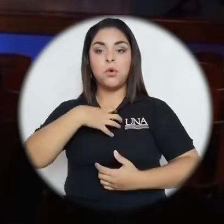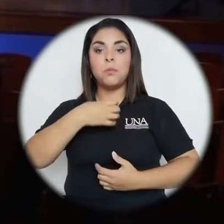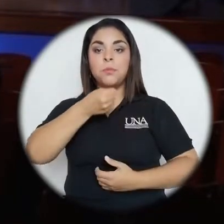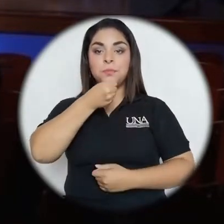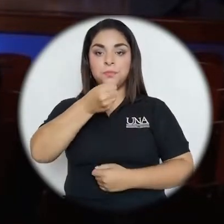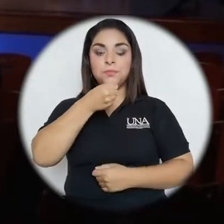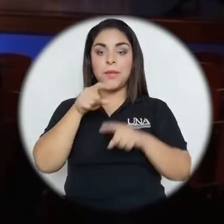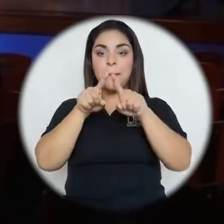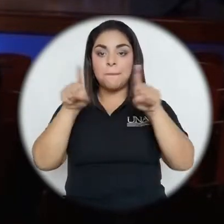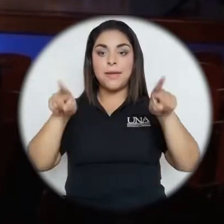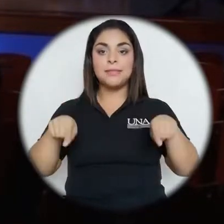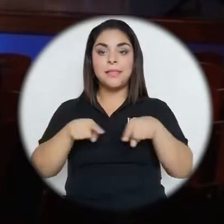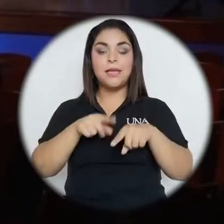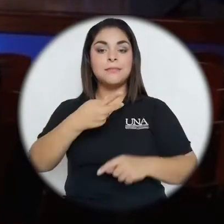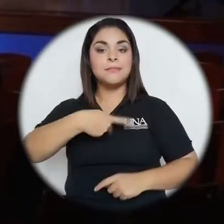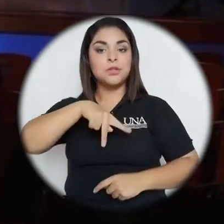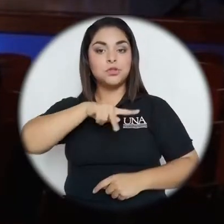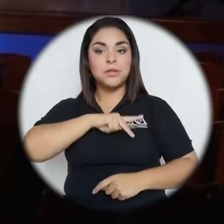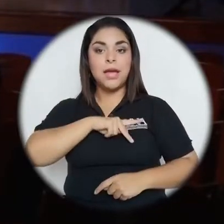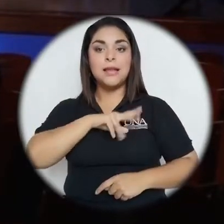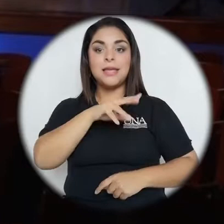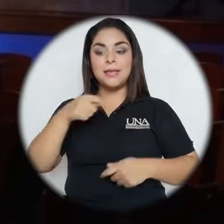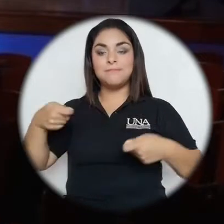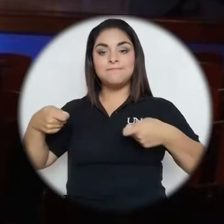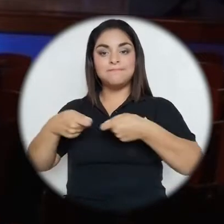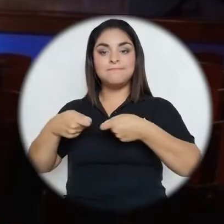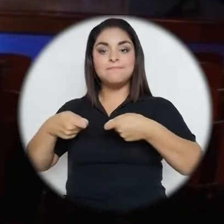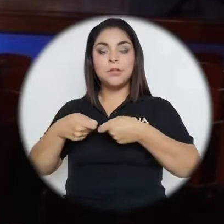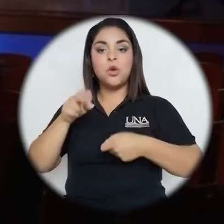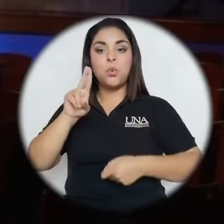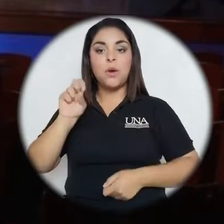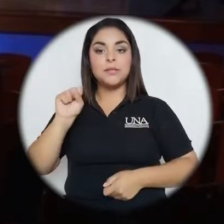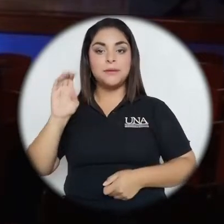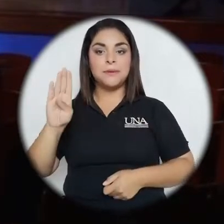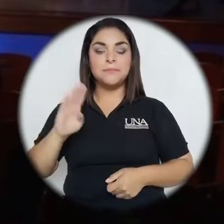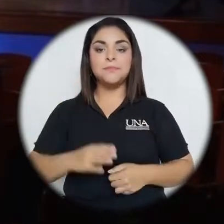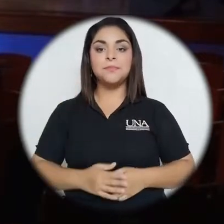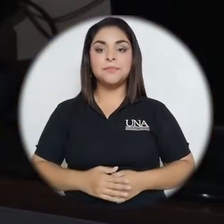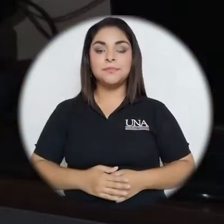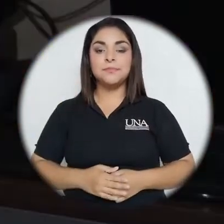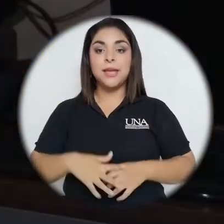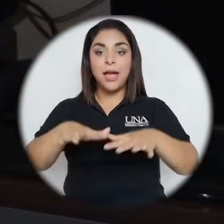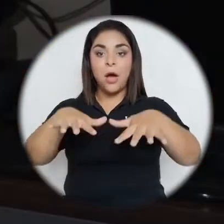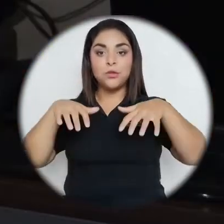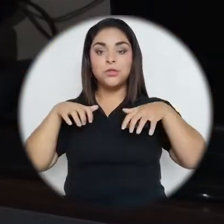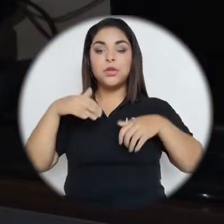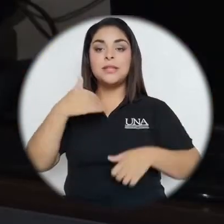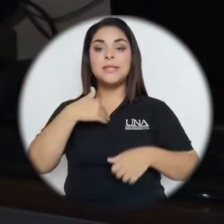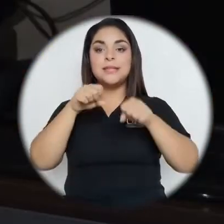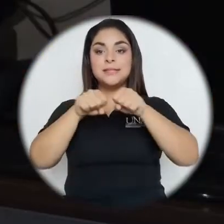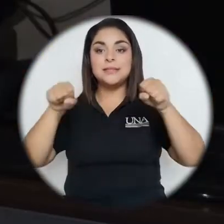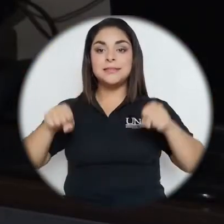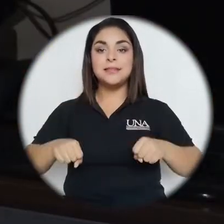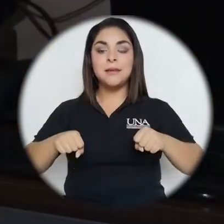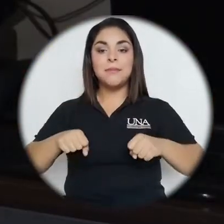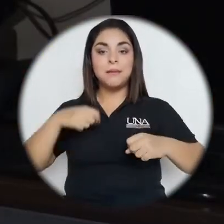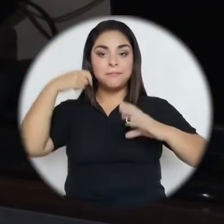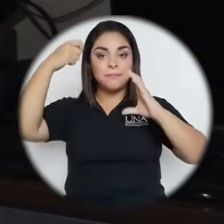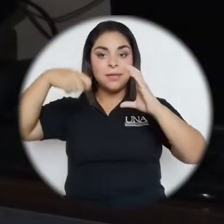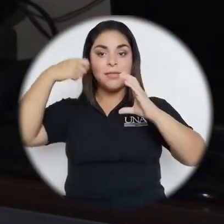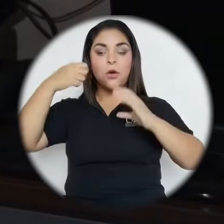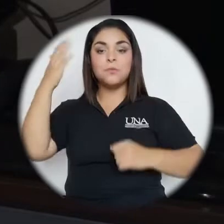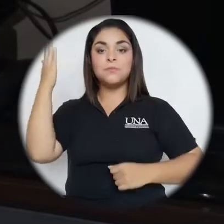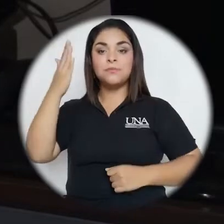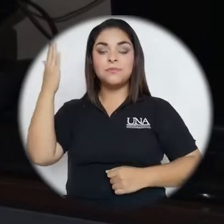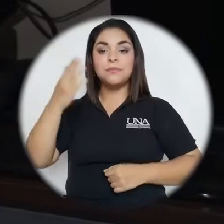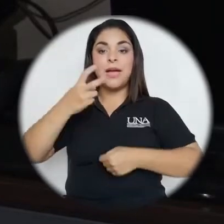pantallas de monitoreo personal y tomas eléctricos y USB. El auditorio cuenta con sistema de videoconferencias por